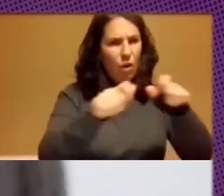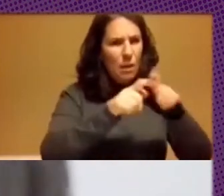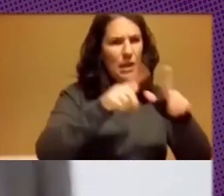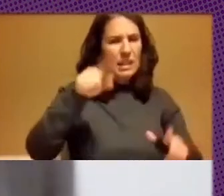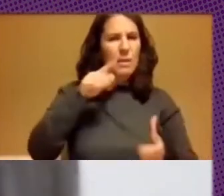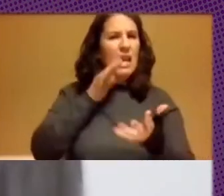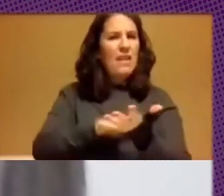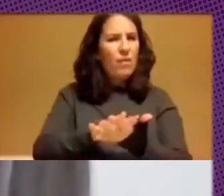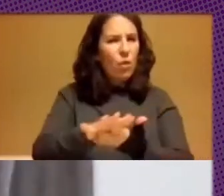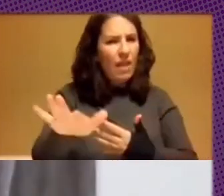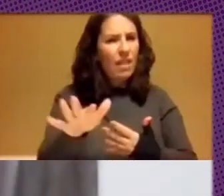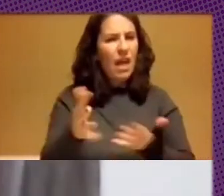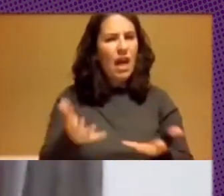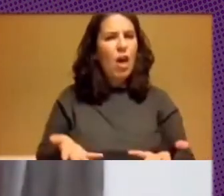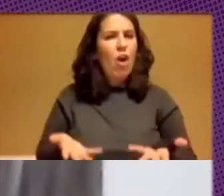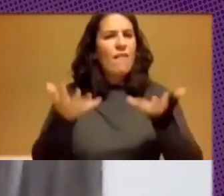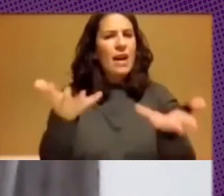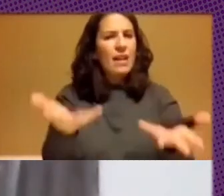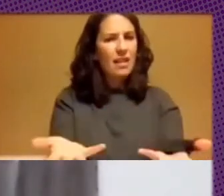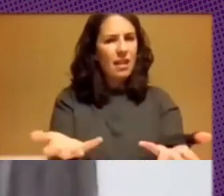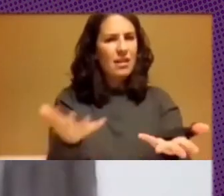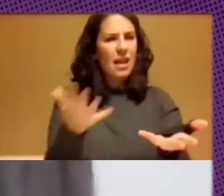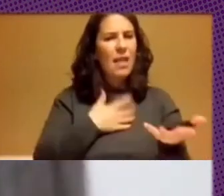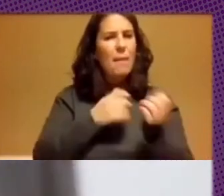las ofertas que ofrecen las plataformas